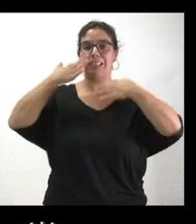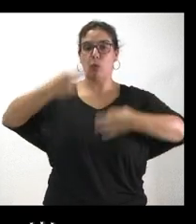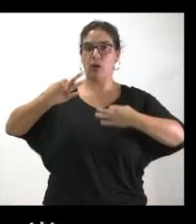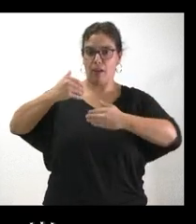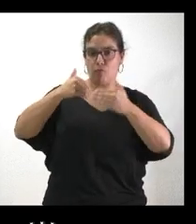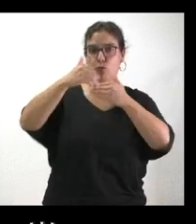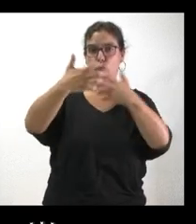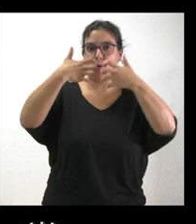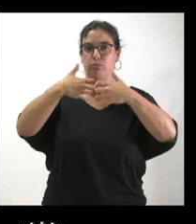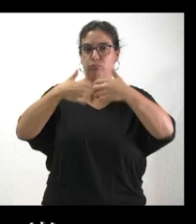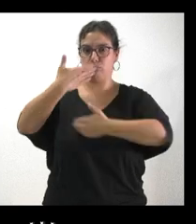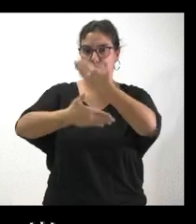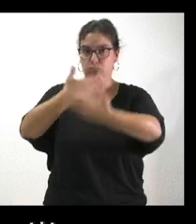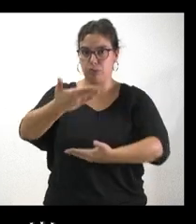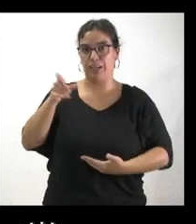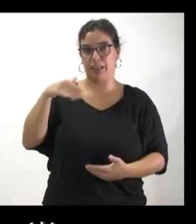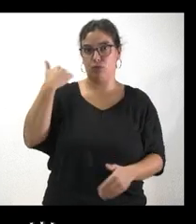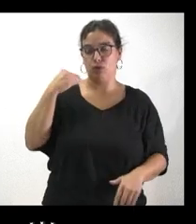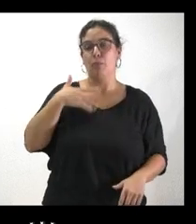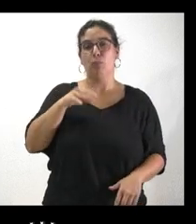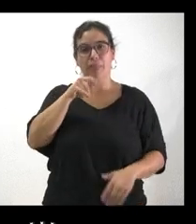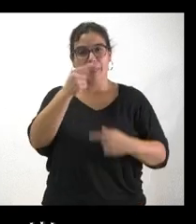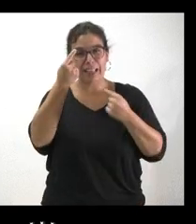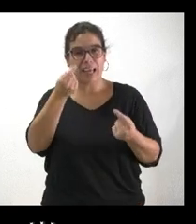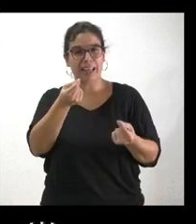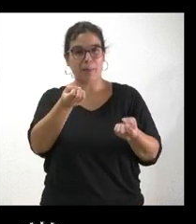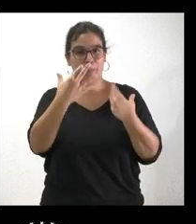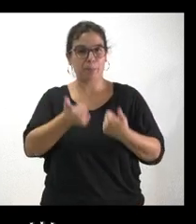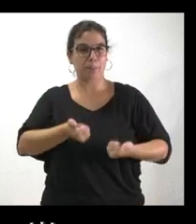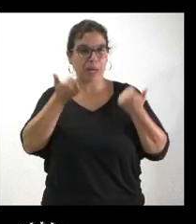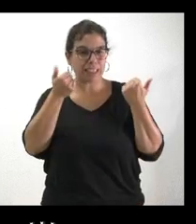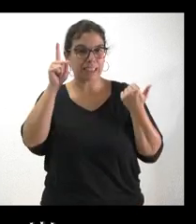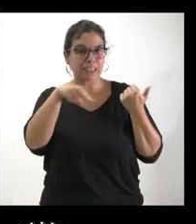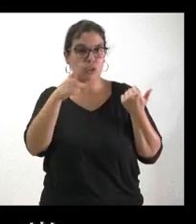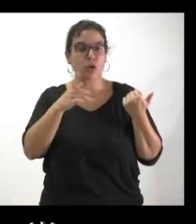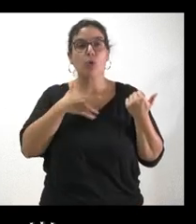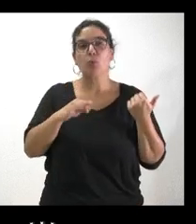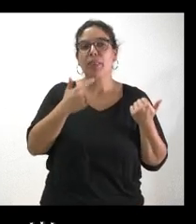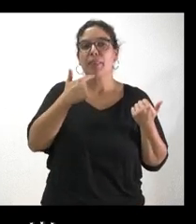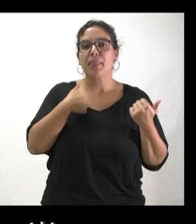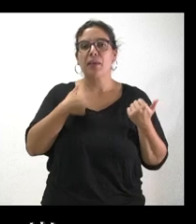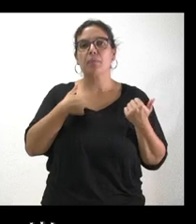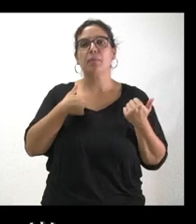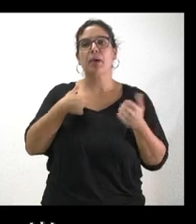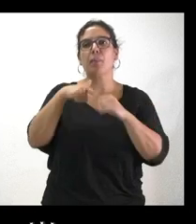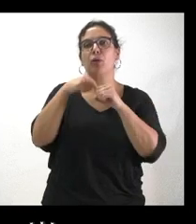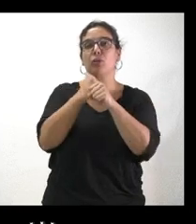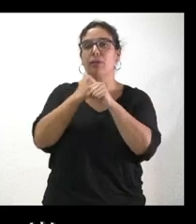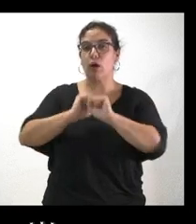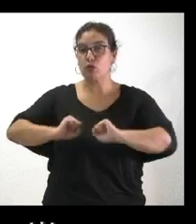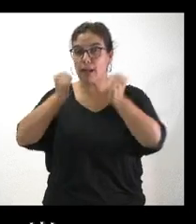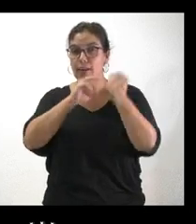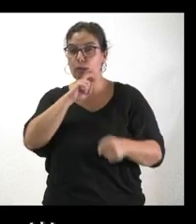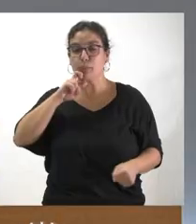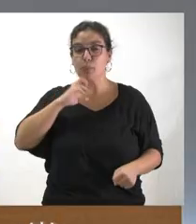la planta soriana. No sé si nos puede dar más detalles y si nos puede decir que están los puestos de trabajo a salvo. Muchas